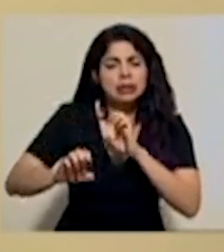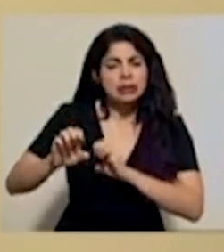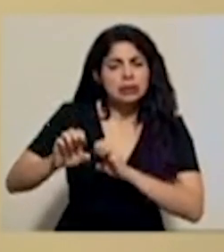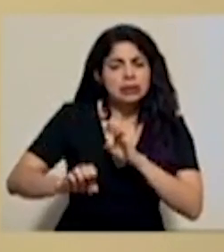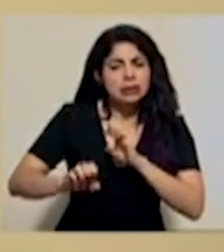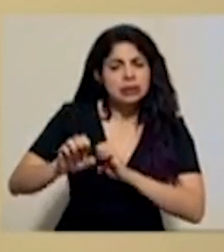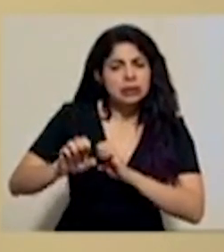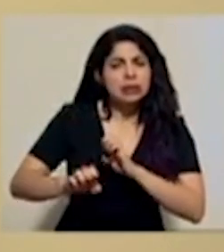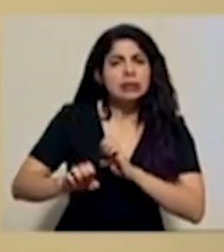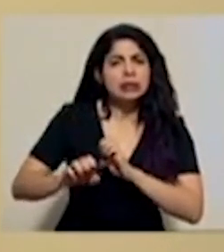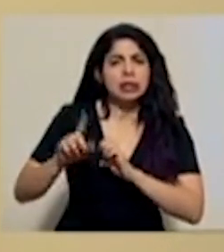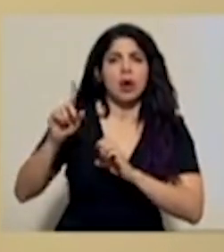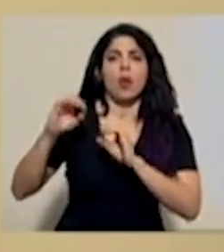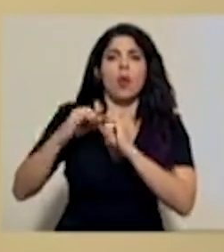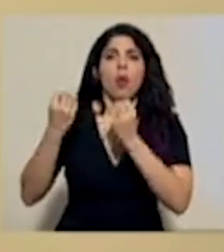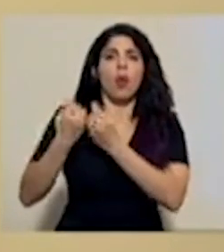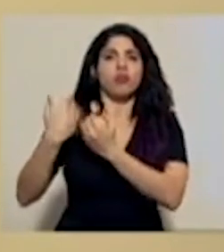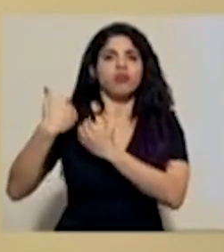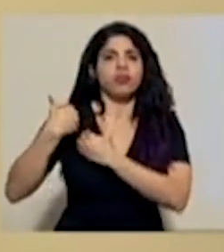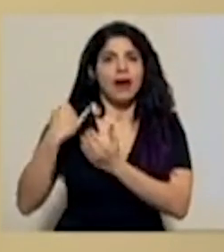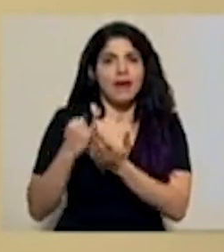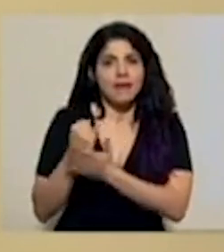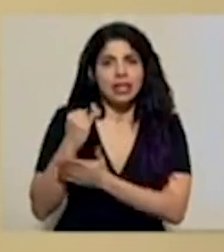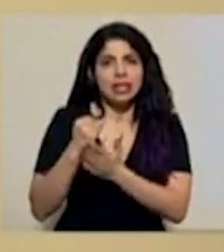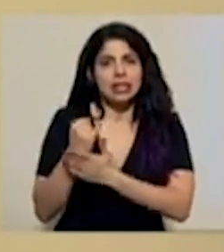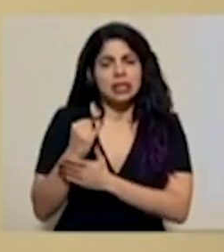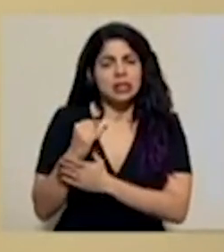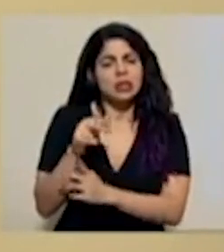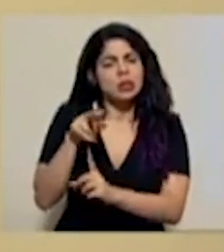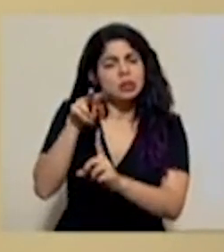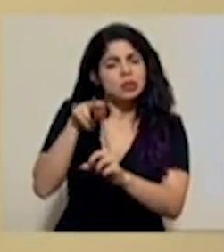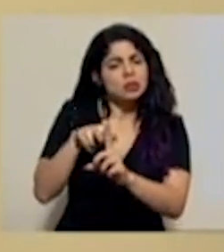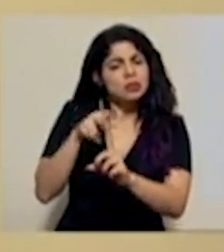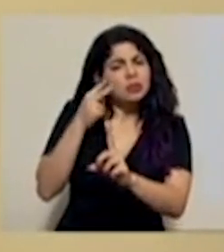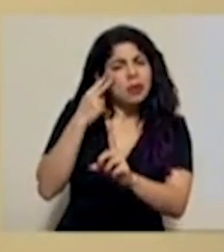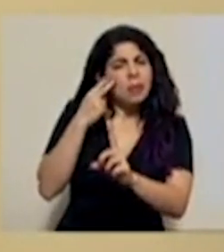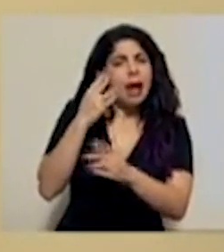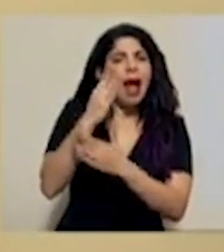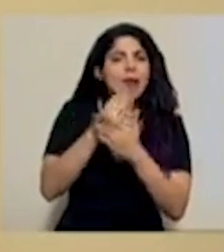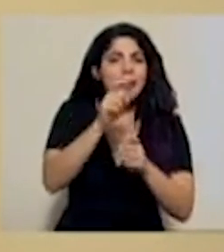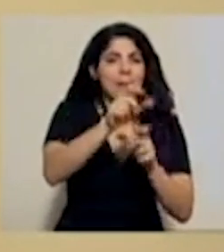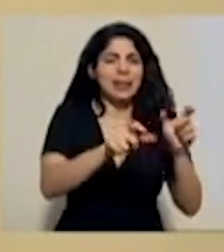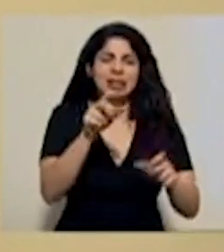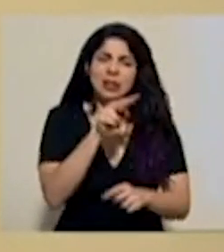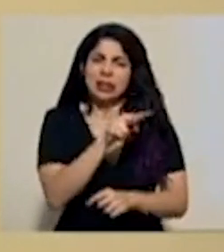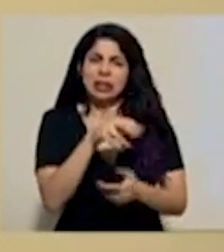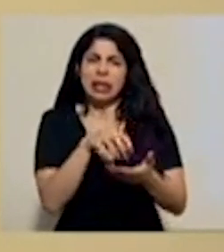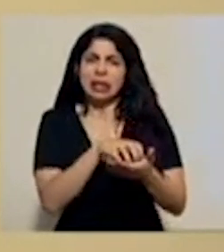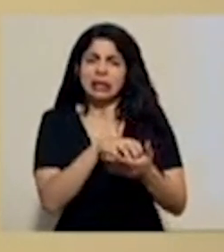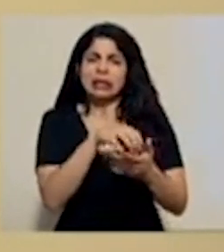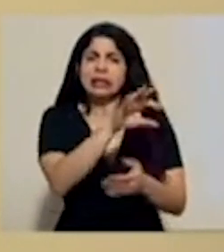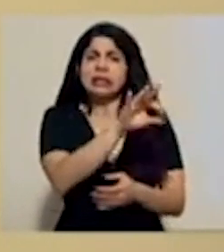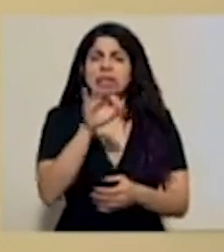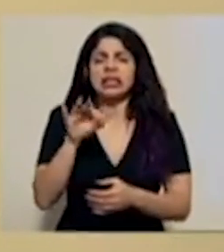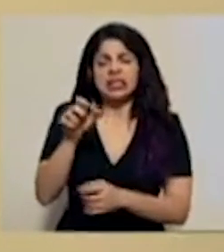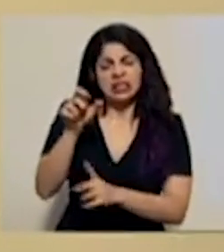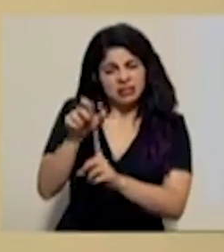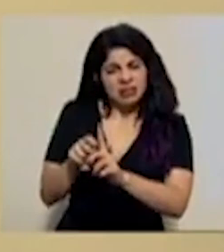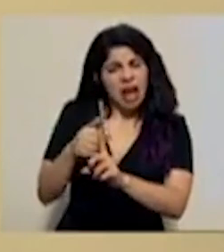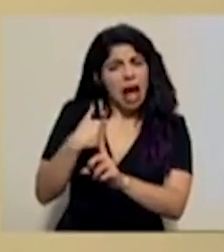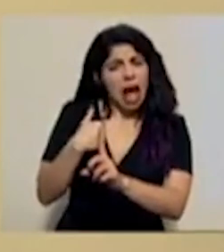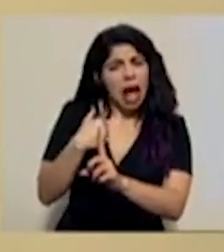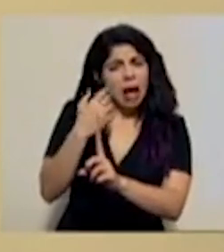supuesto se abrió un órgano de investigación para poder determinar en algunos casos si había algún impedimento que